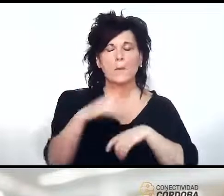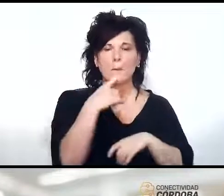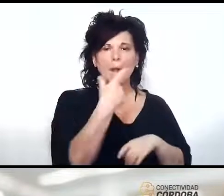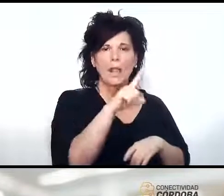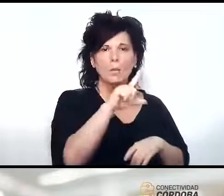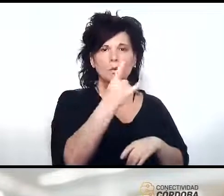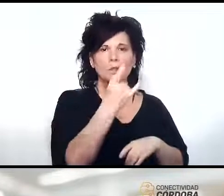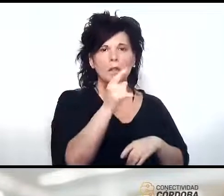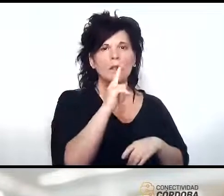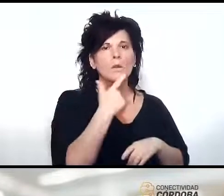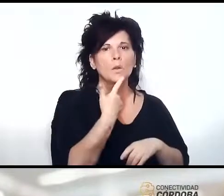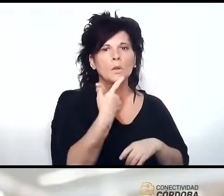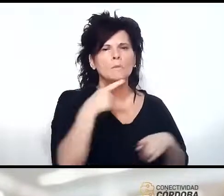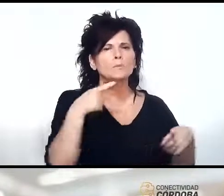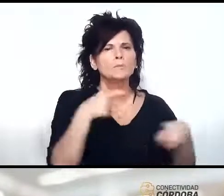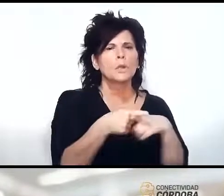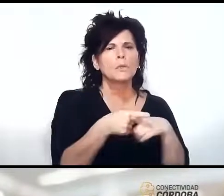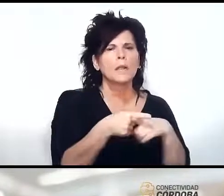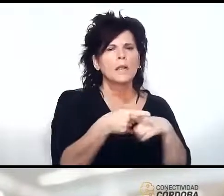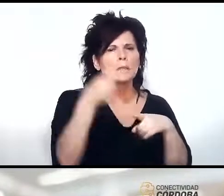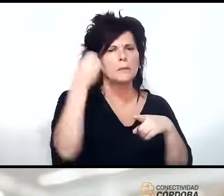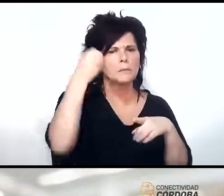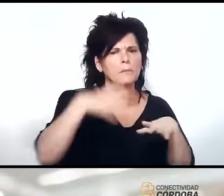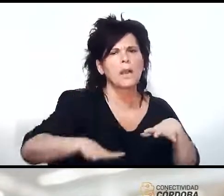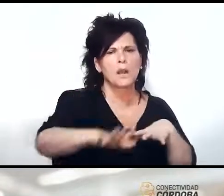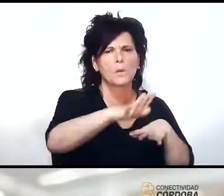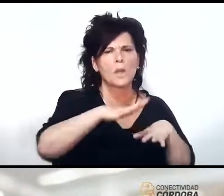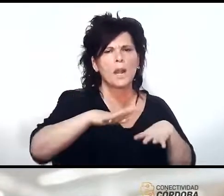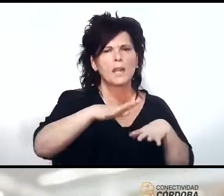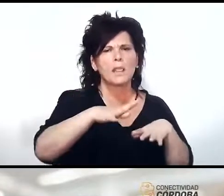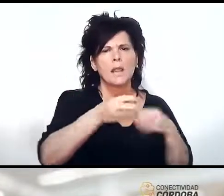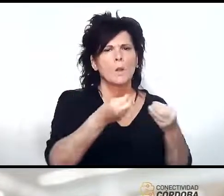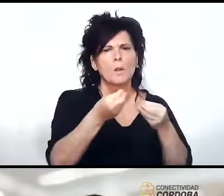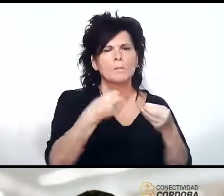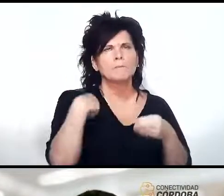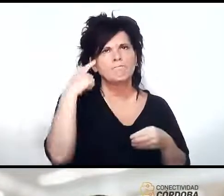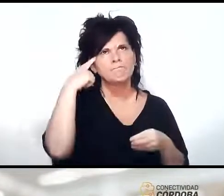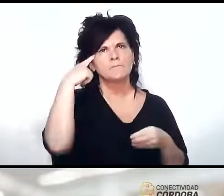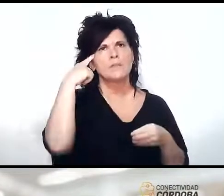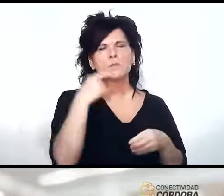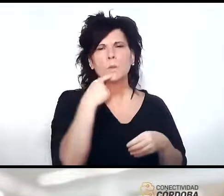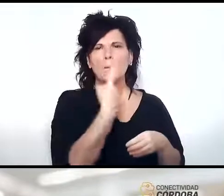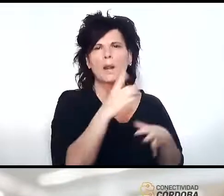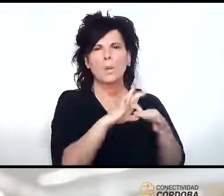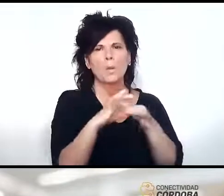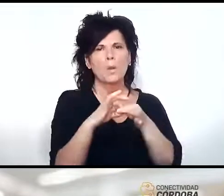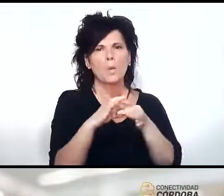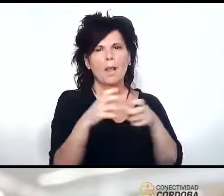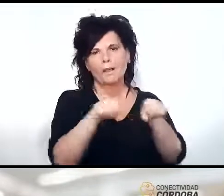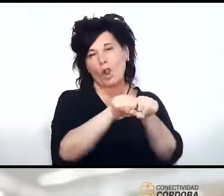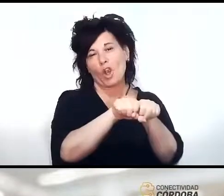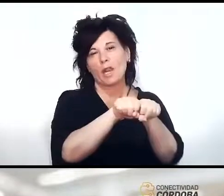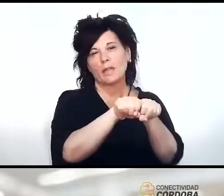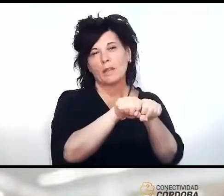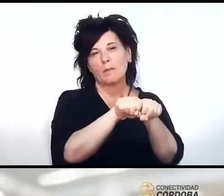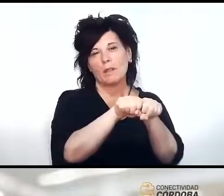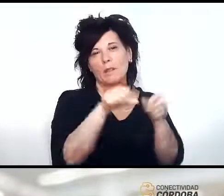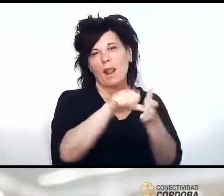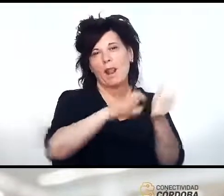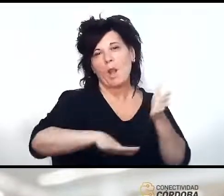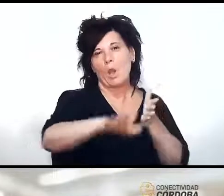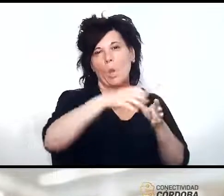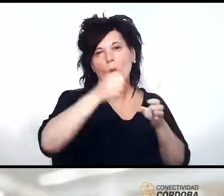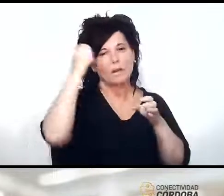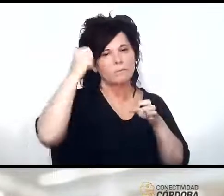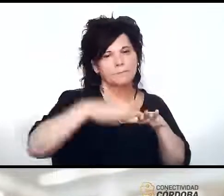son los desafíos para la ruralidad? me imagino que tiene que ver la pregunta con relación a la conectividad en zonas rurales